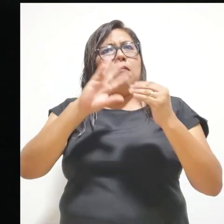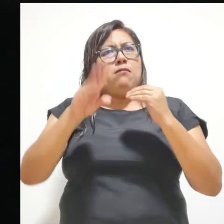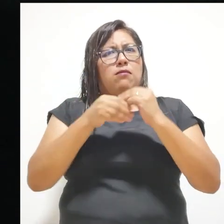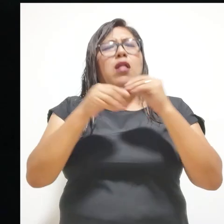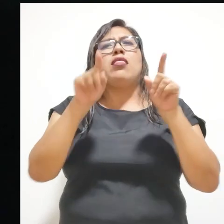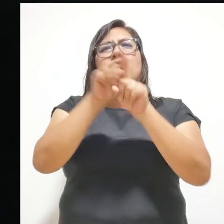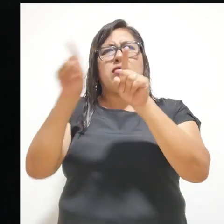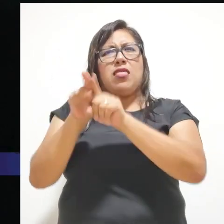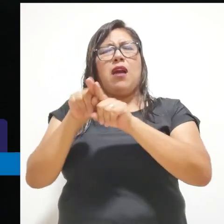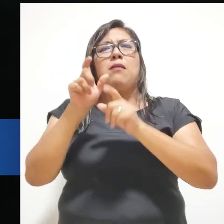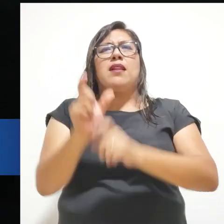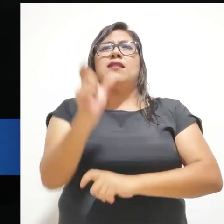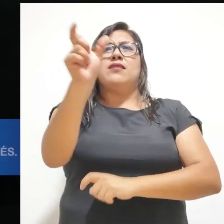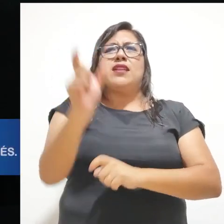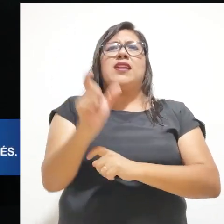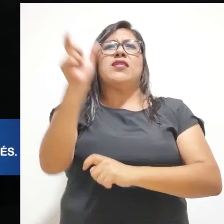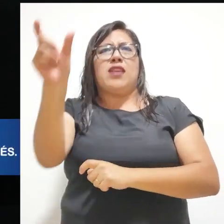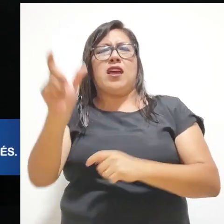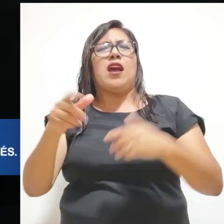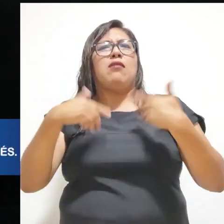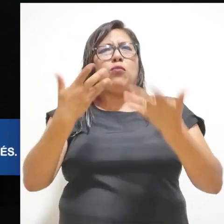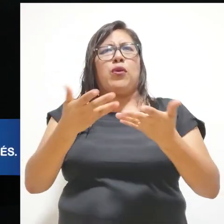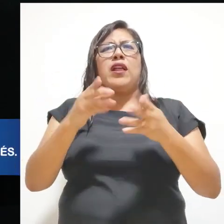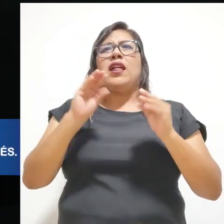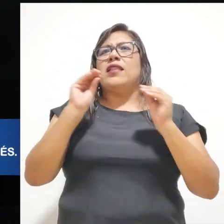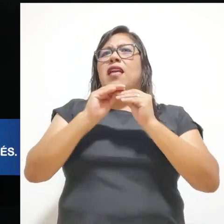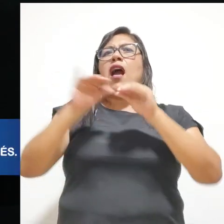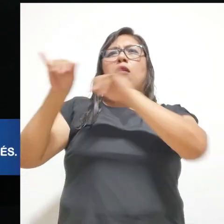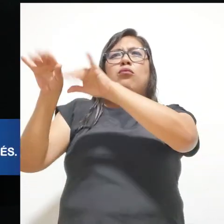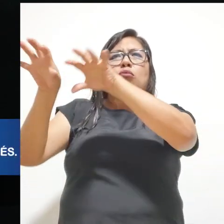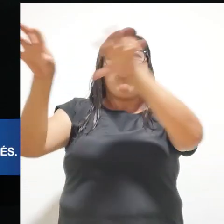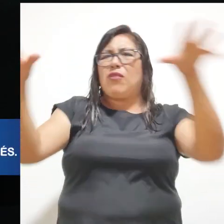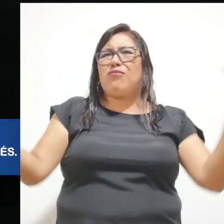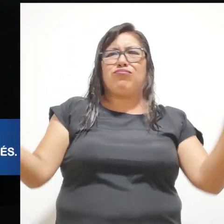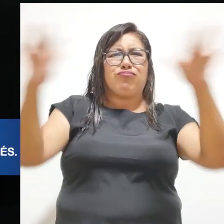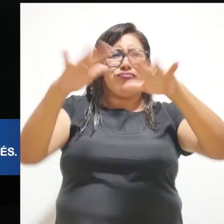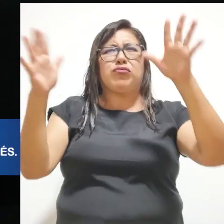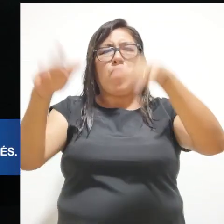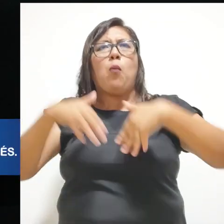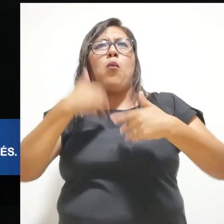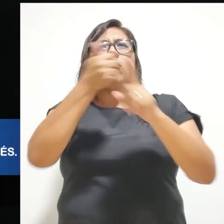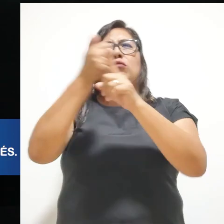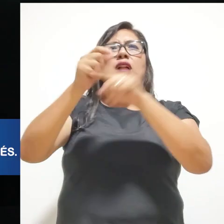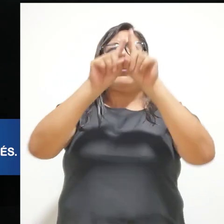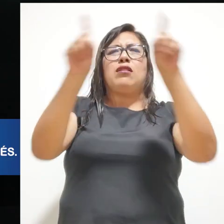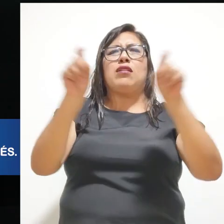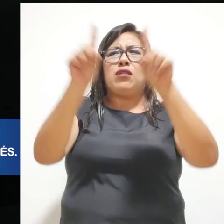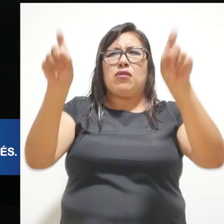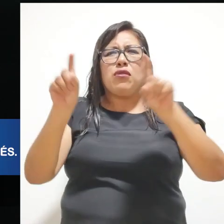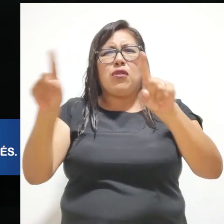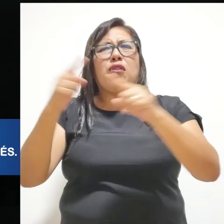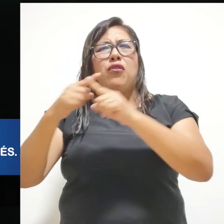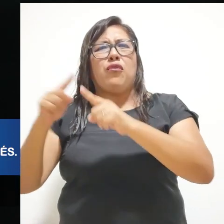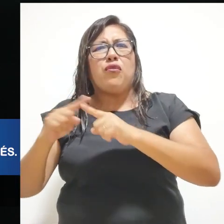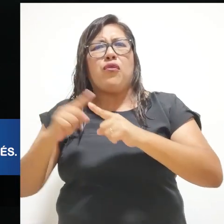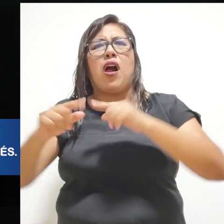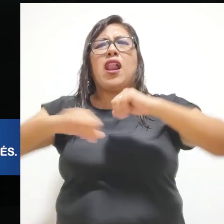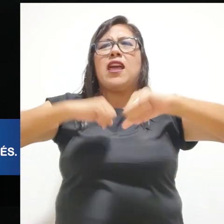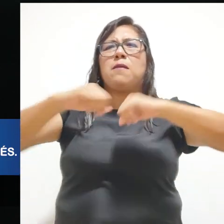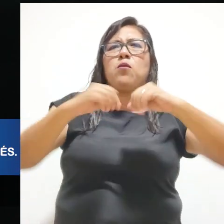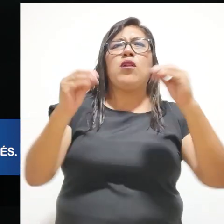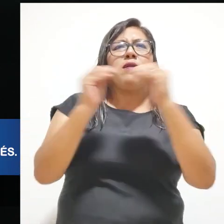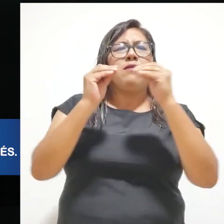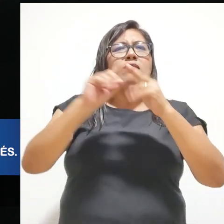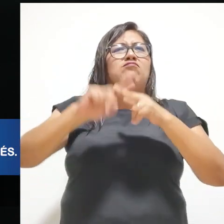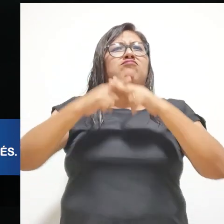regionales asuman también la entrega de los carnés para descentralizar, desconcentrar y realmente la carnetización que CONAES